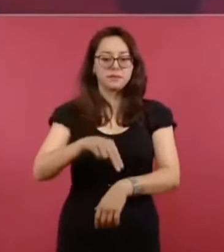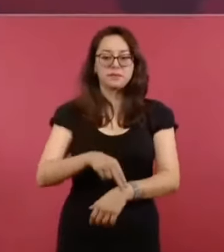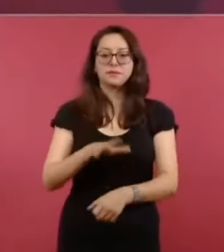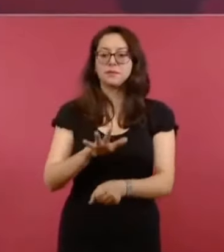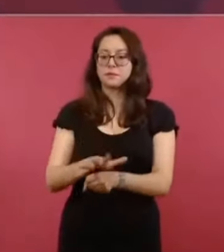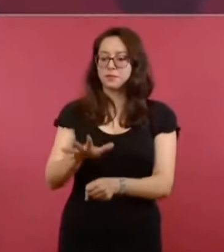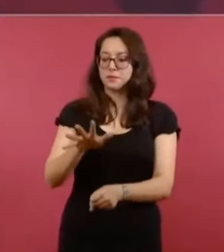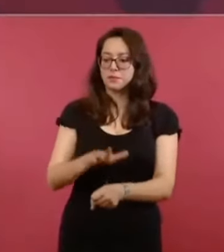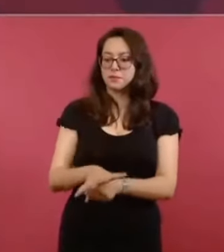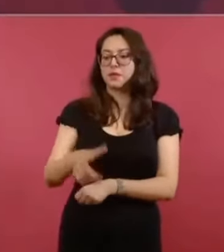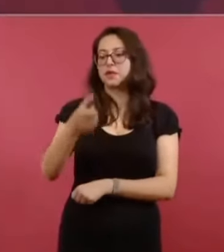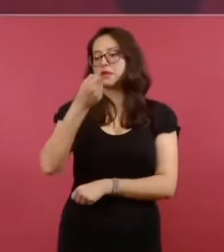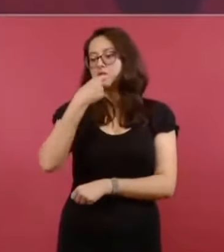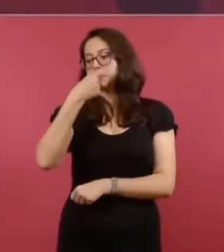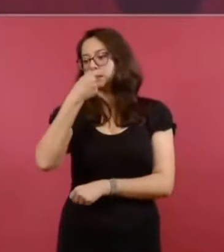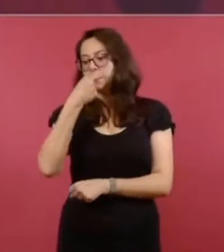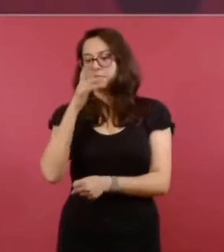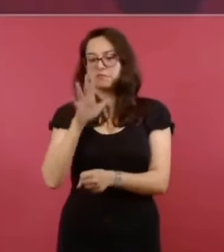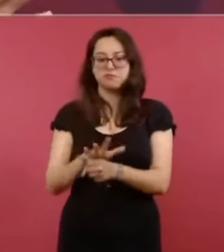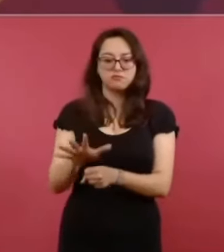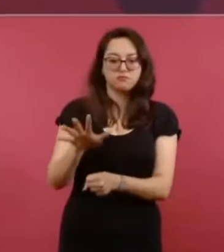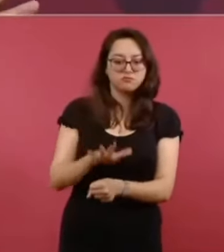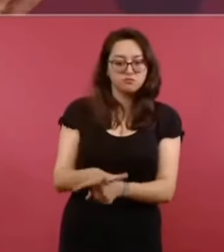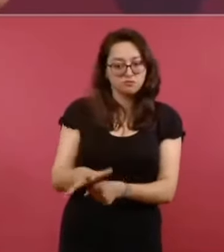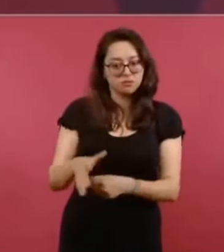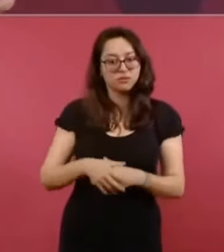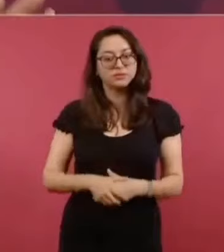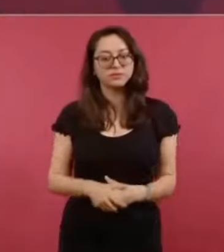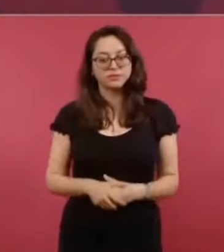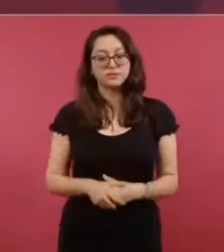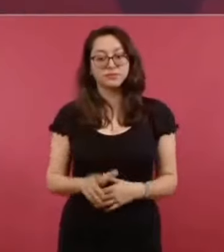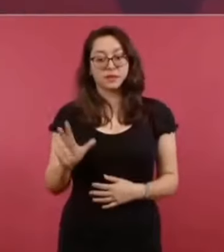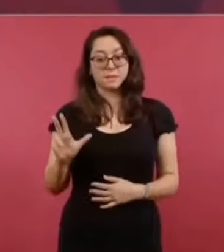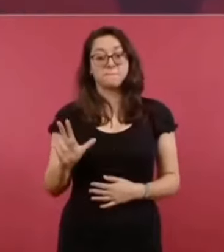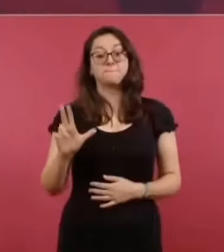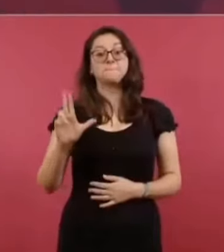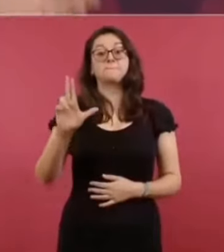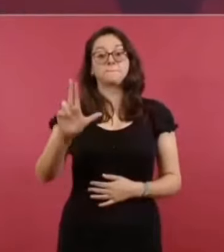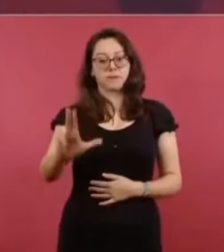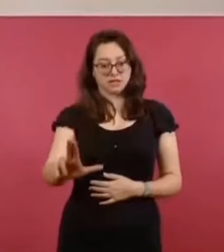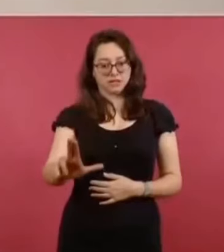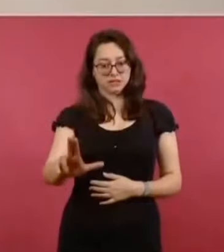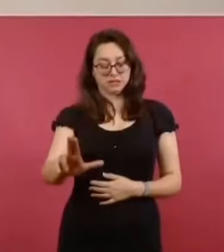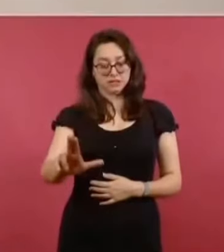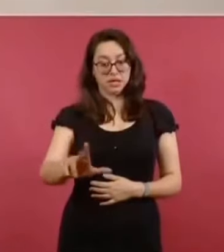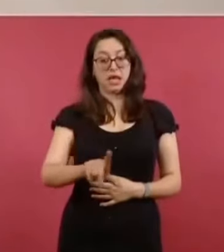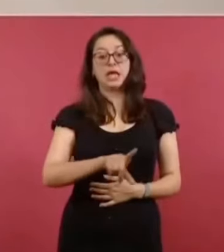medicamentos. Eso va a ser el martes. Y luego